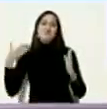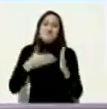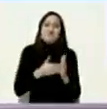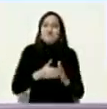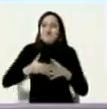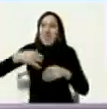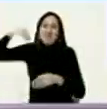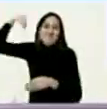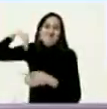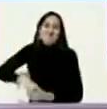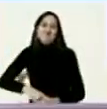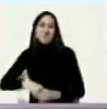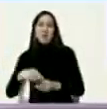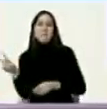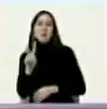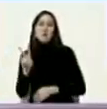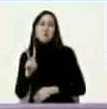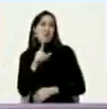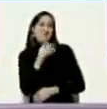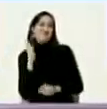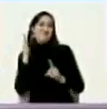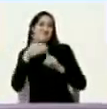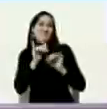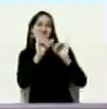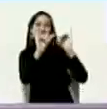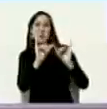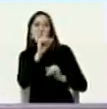intervencionismo directo era la única opción que él manejaba